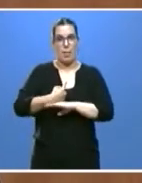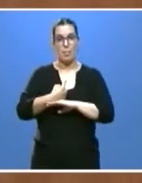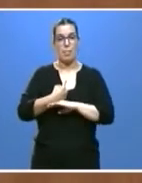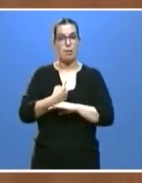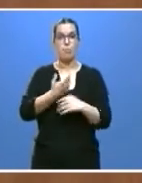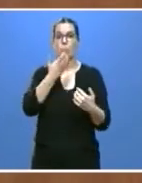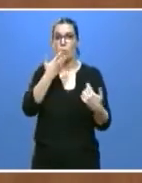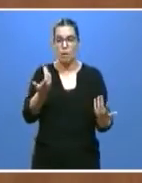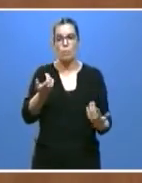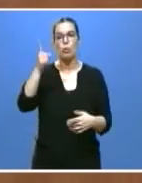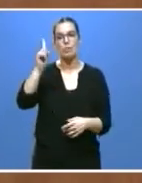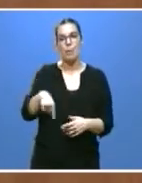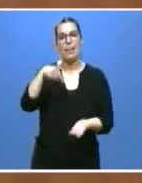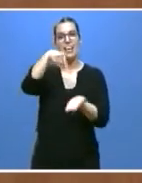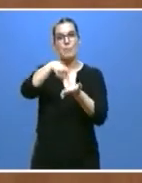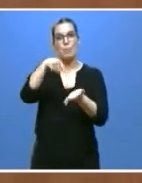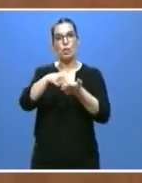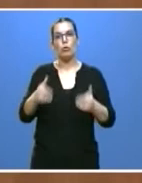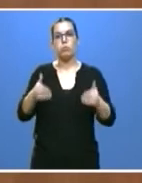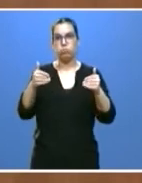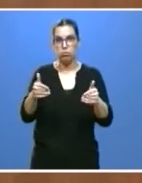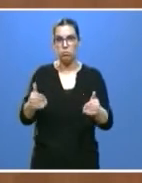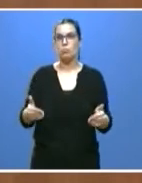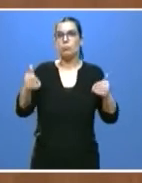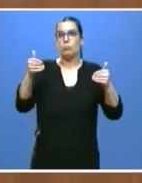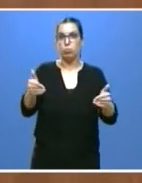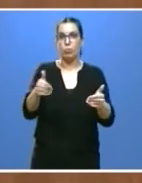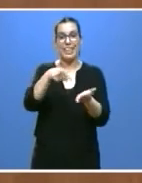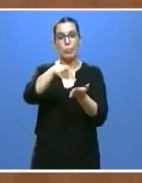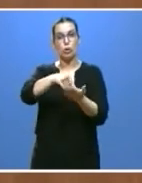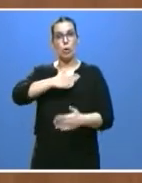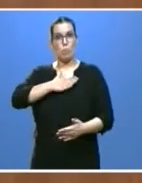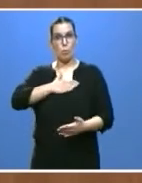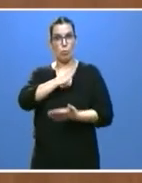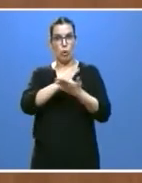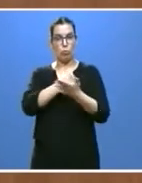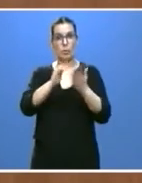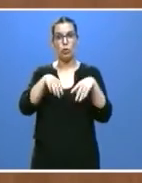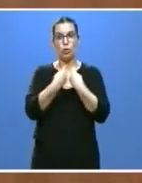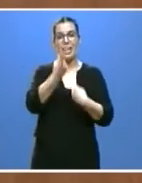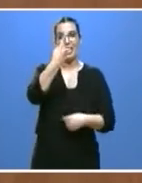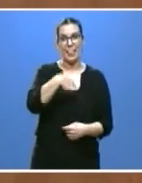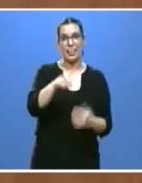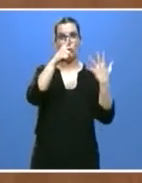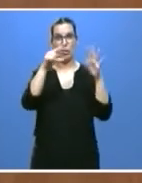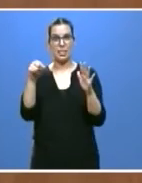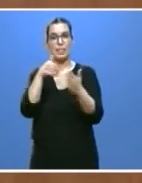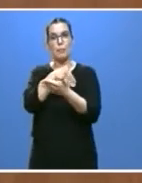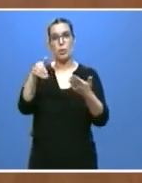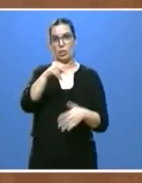sucesivas moratorias fiscales en los impuestos autonómicos por valor de 160 millones de euros,